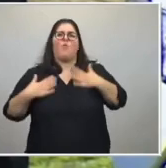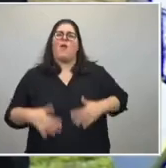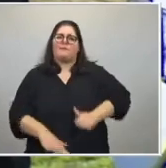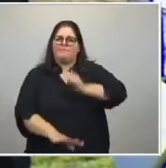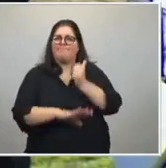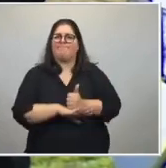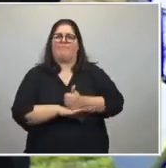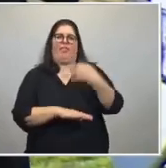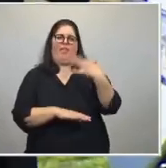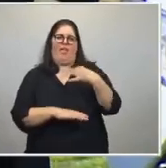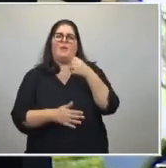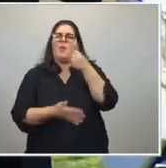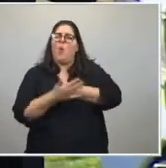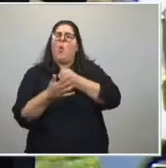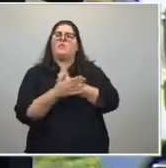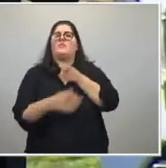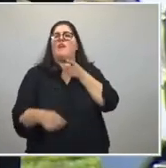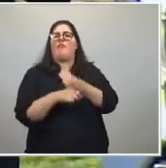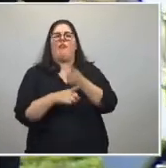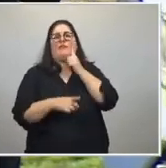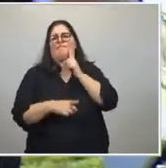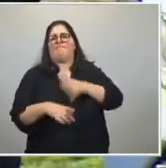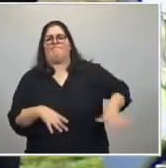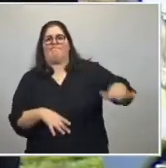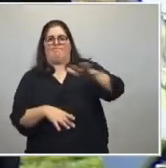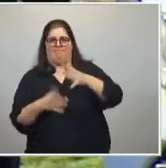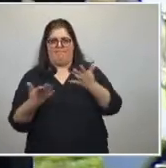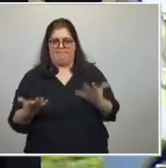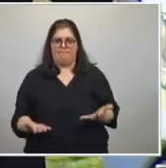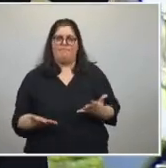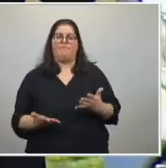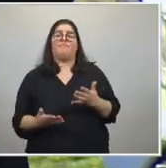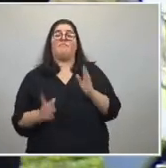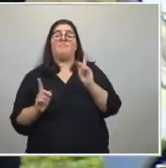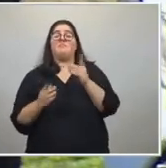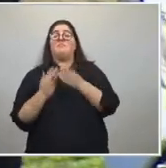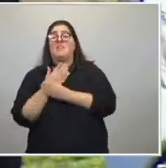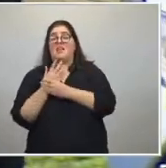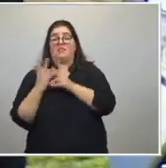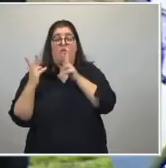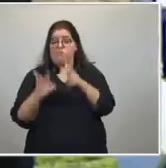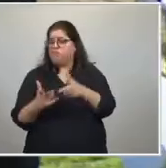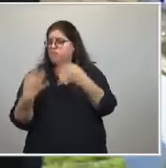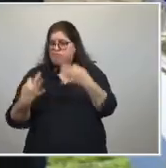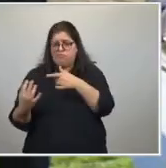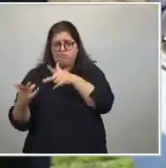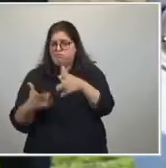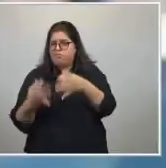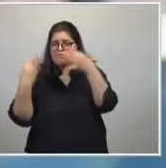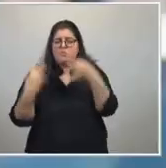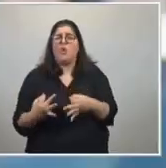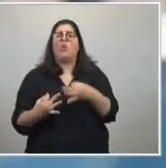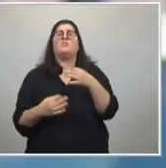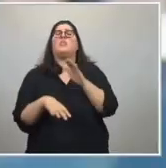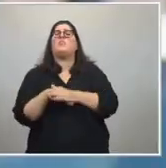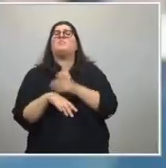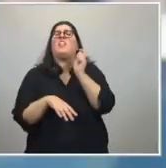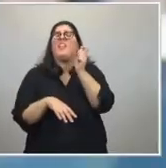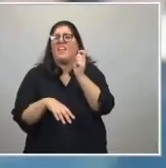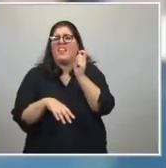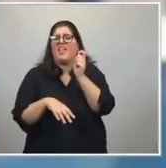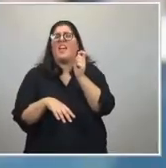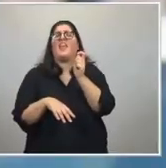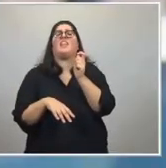en la lucha contra la inseguridad. porque como bien dijo el ministro, es una responsabilidad